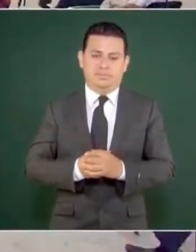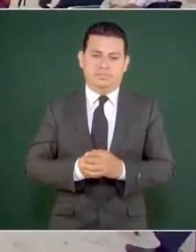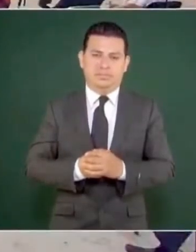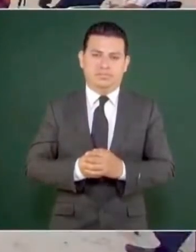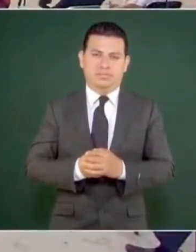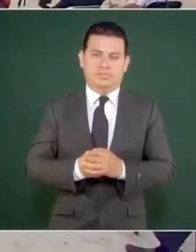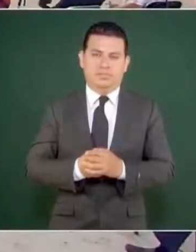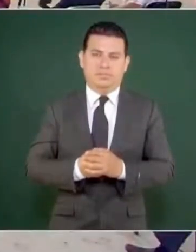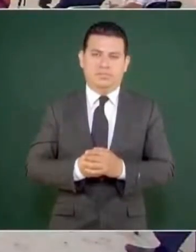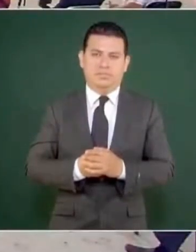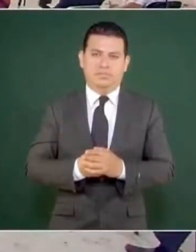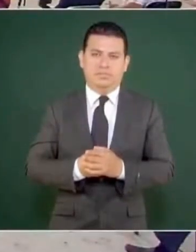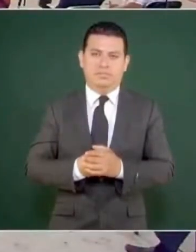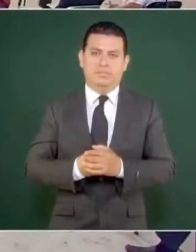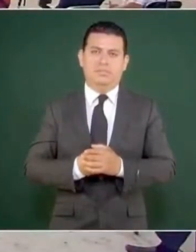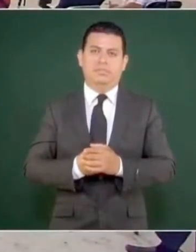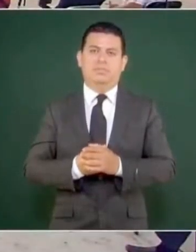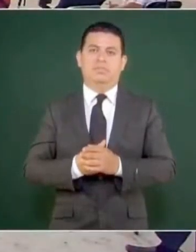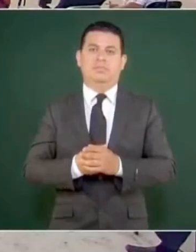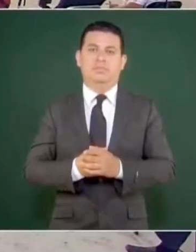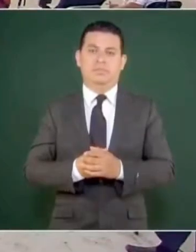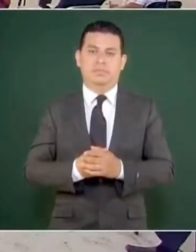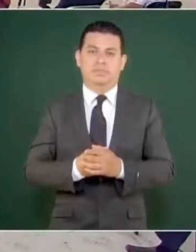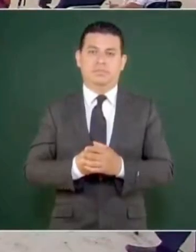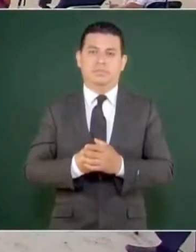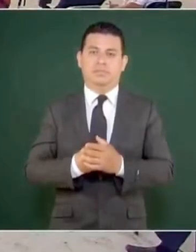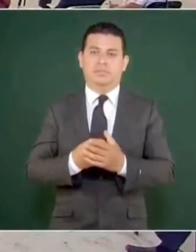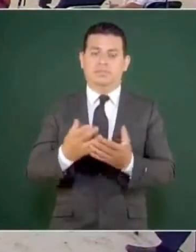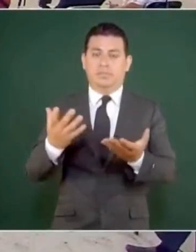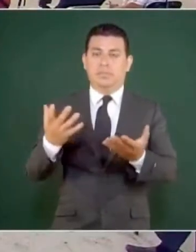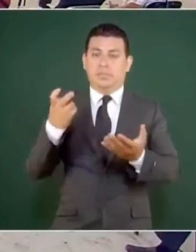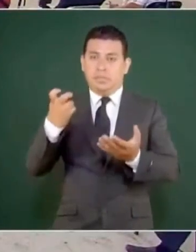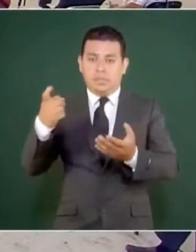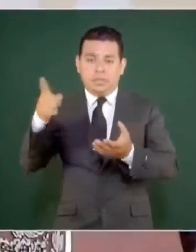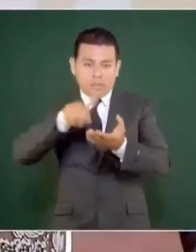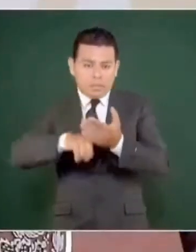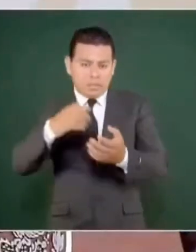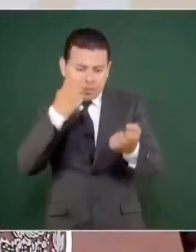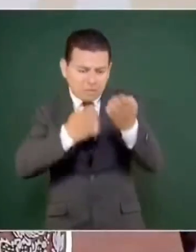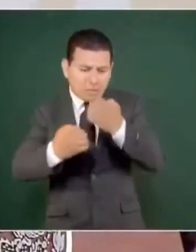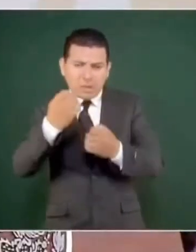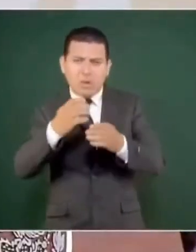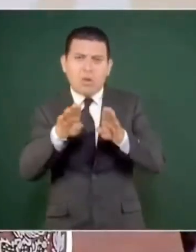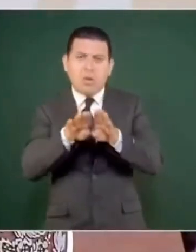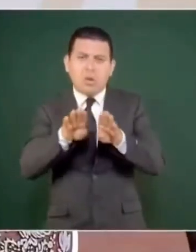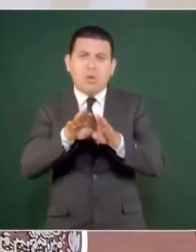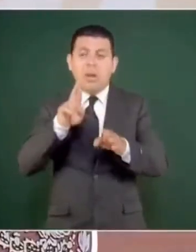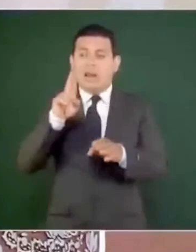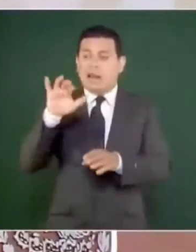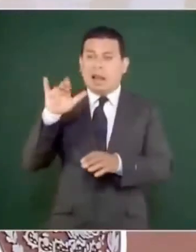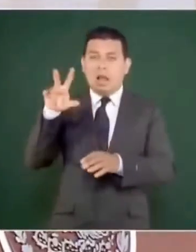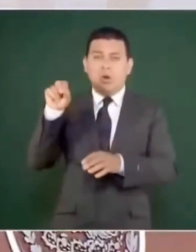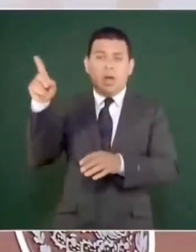Y eso de que AMLO pide pruebas de corrupción es que Ricardo dice